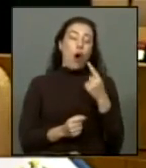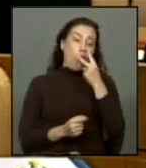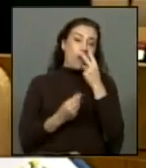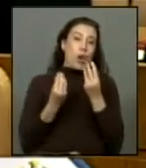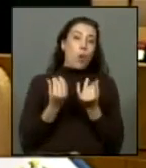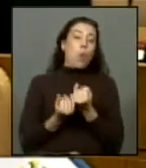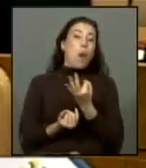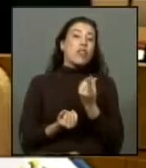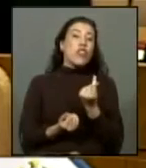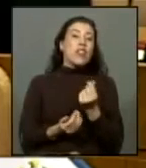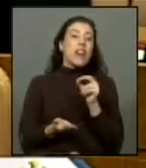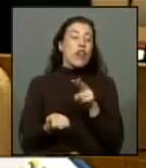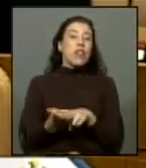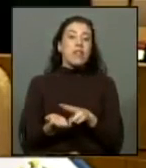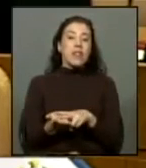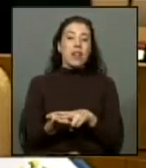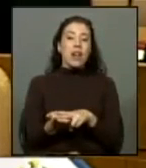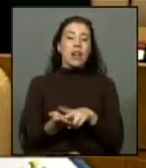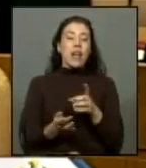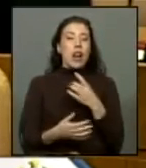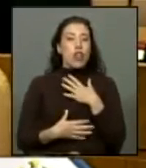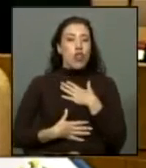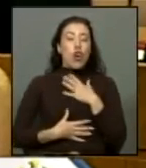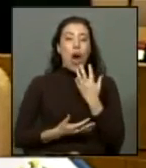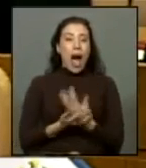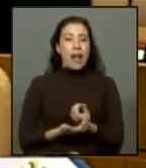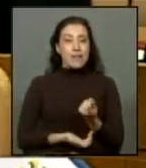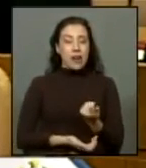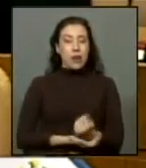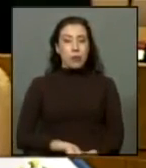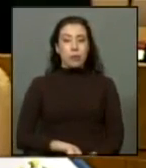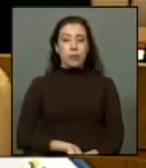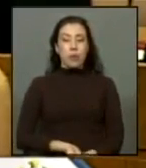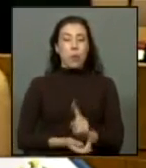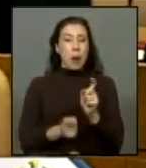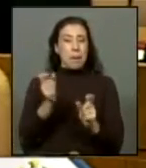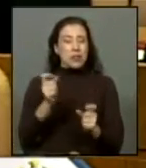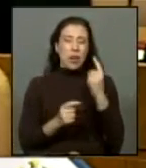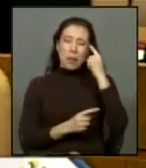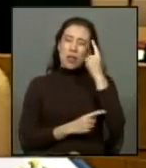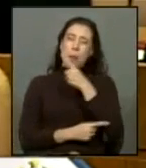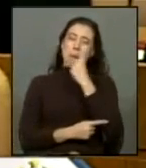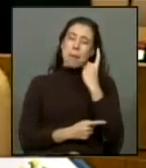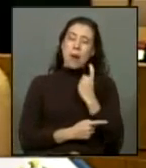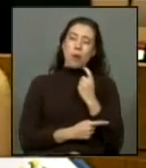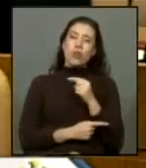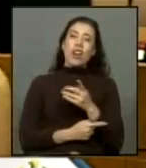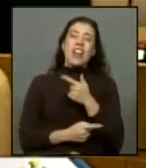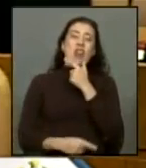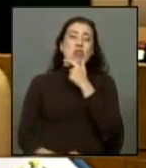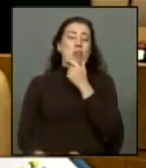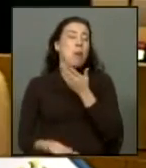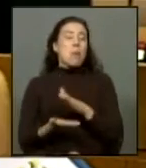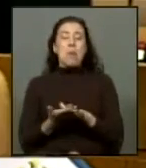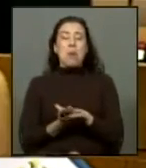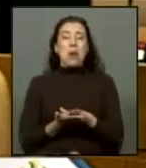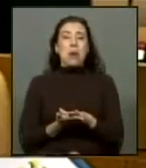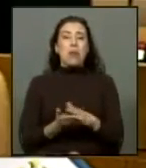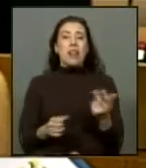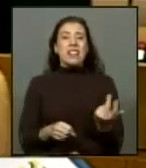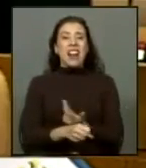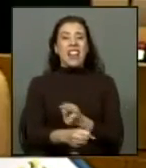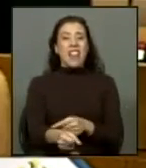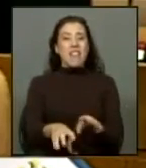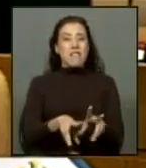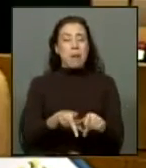cuánto es el dinero exacto que ese dolor tiene un valor? ¿alguien se ha preguntado los que hoy día está cuestionando esto por ejemplo la tragedia